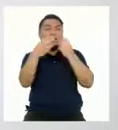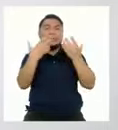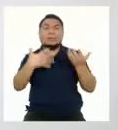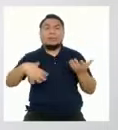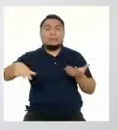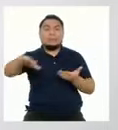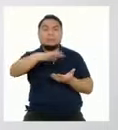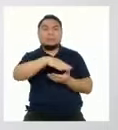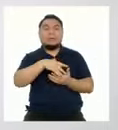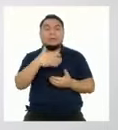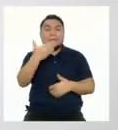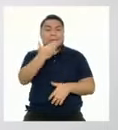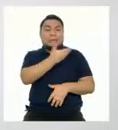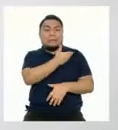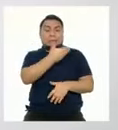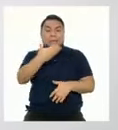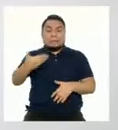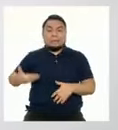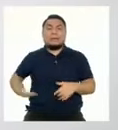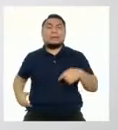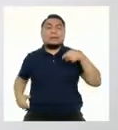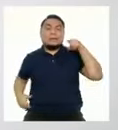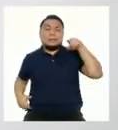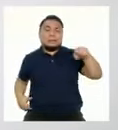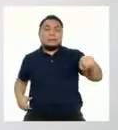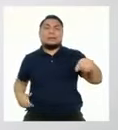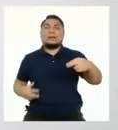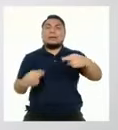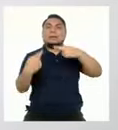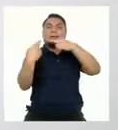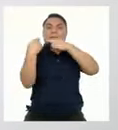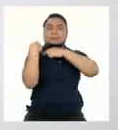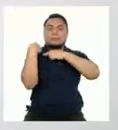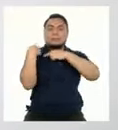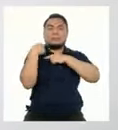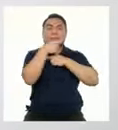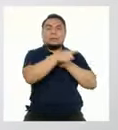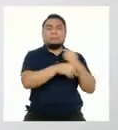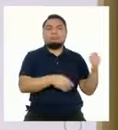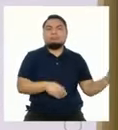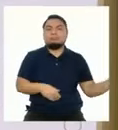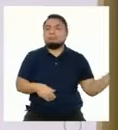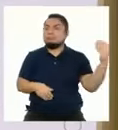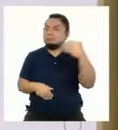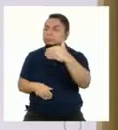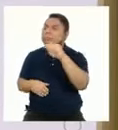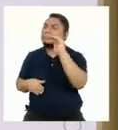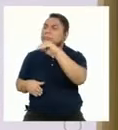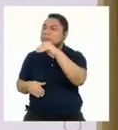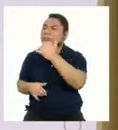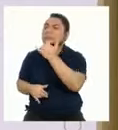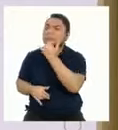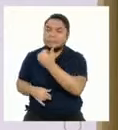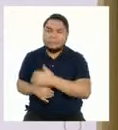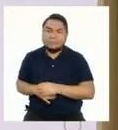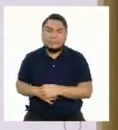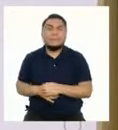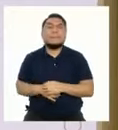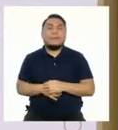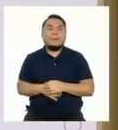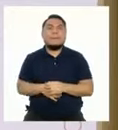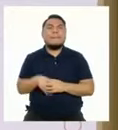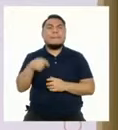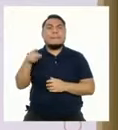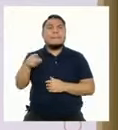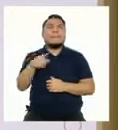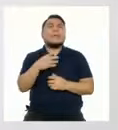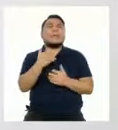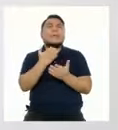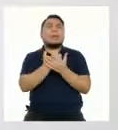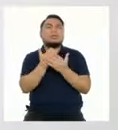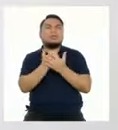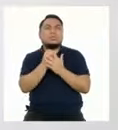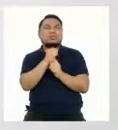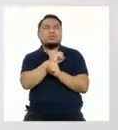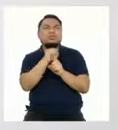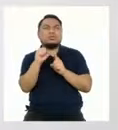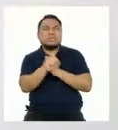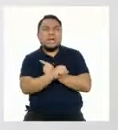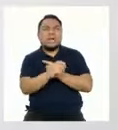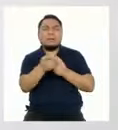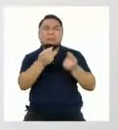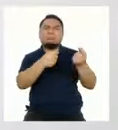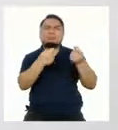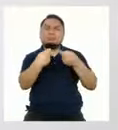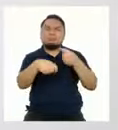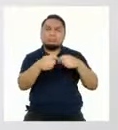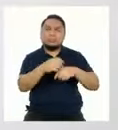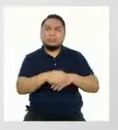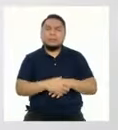el Estado tiene la responsabilidad de intervenir. ¿Economía social de mercado? Es